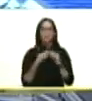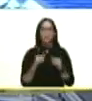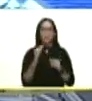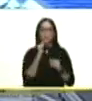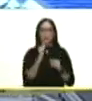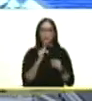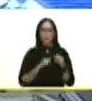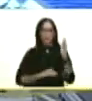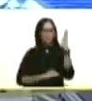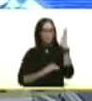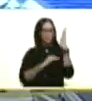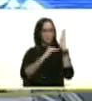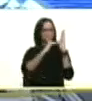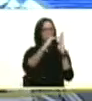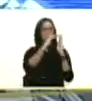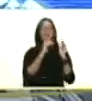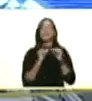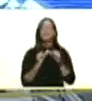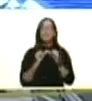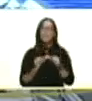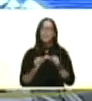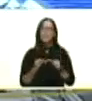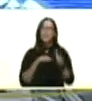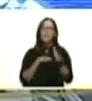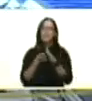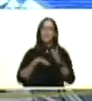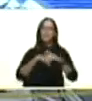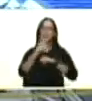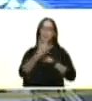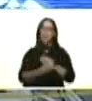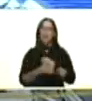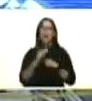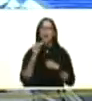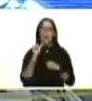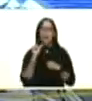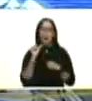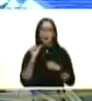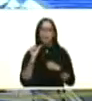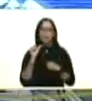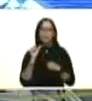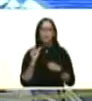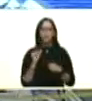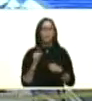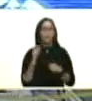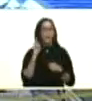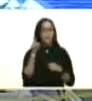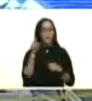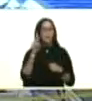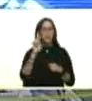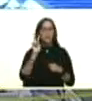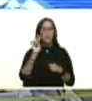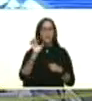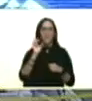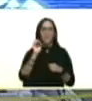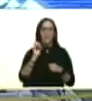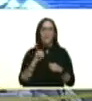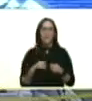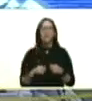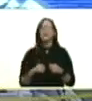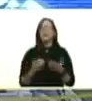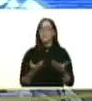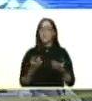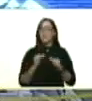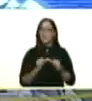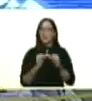y para seguir avanzando en el plan agua allá reveró el que me escuche Marcos Torres seguir avanzando en el plan